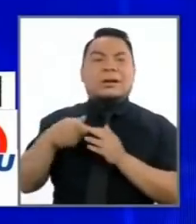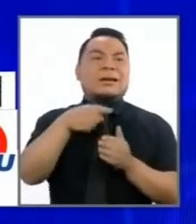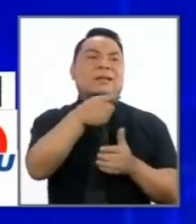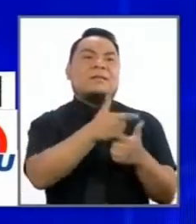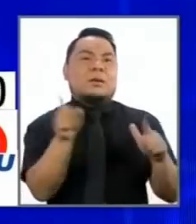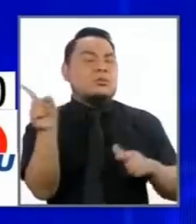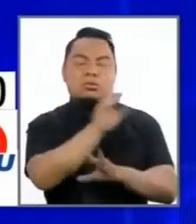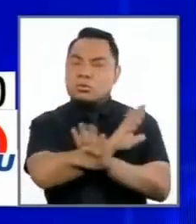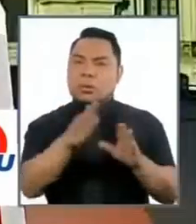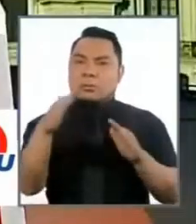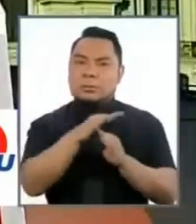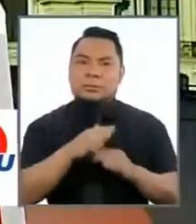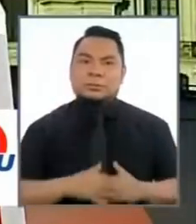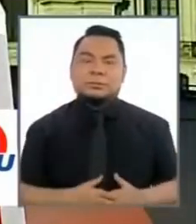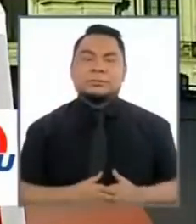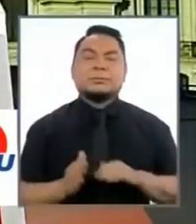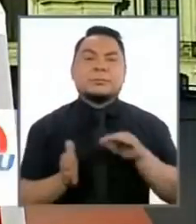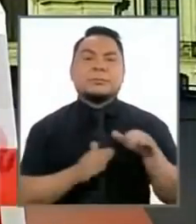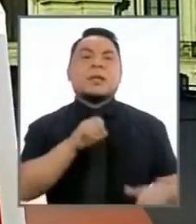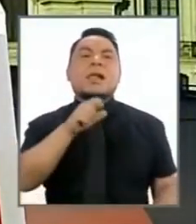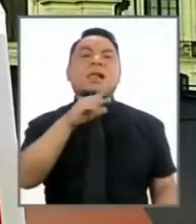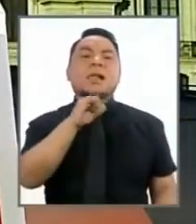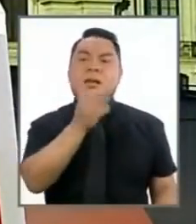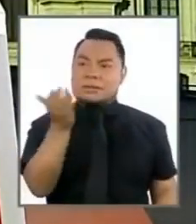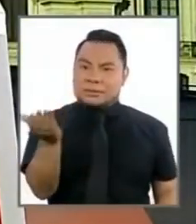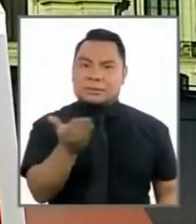criminalidad. Señor López Aliaga.